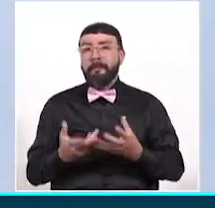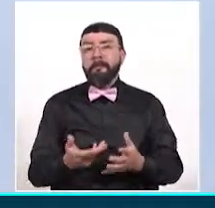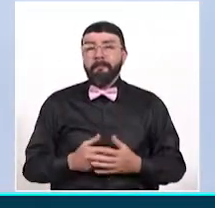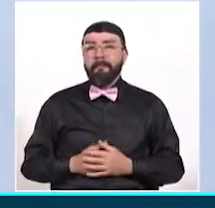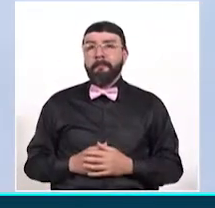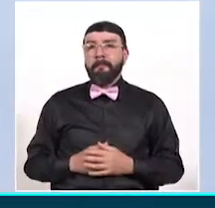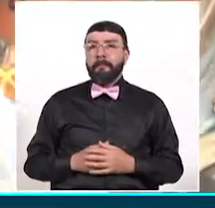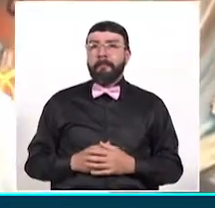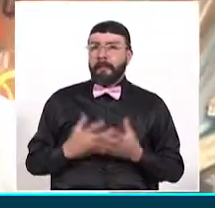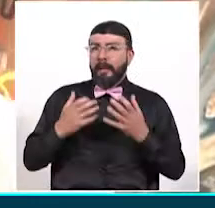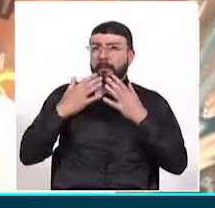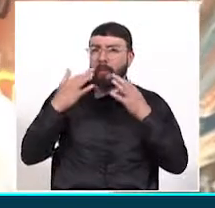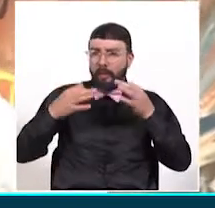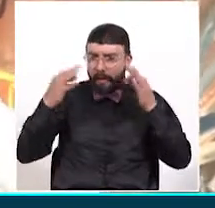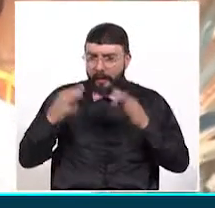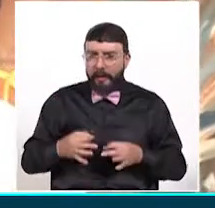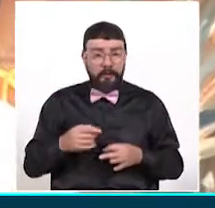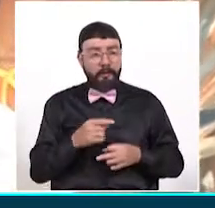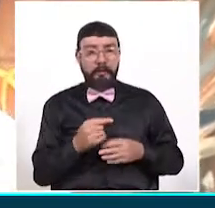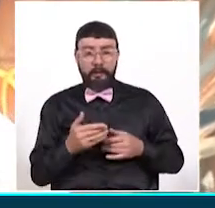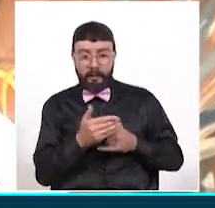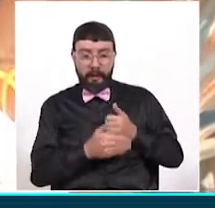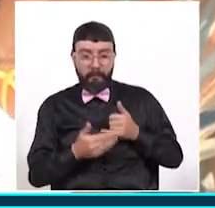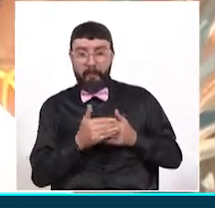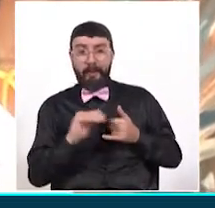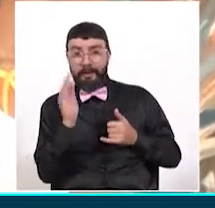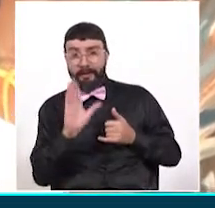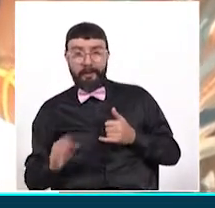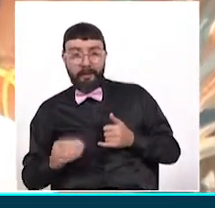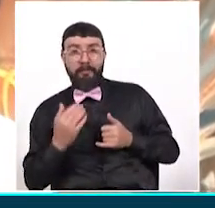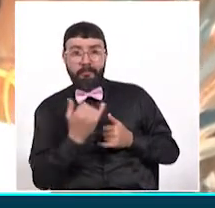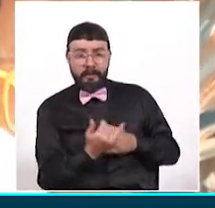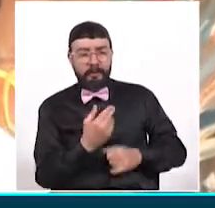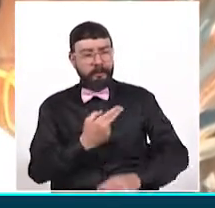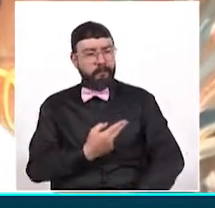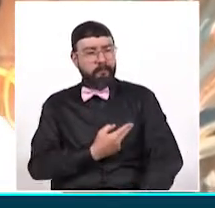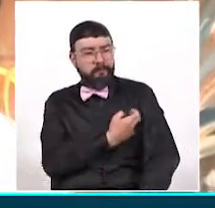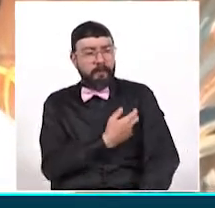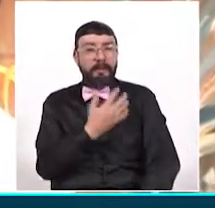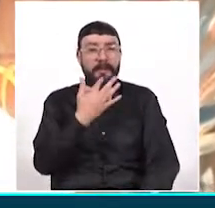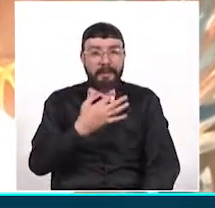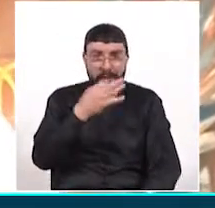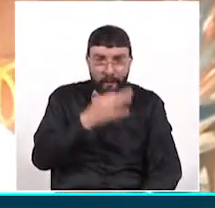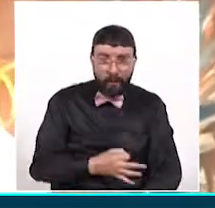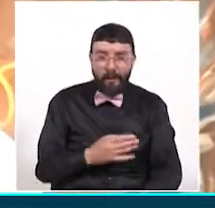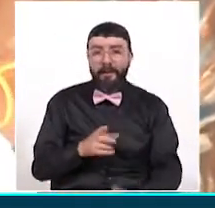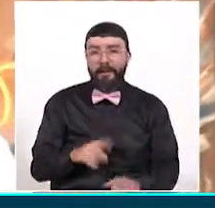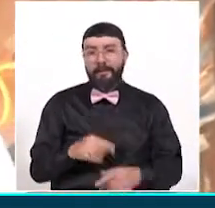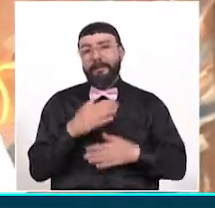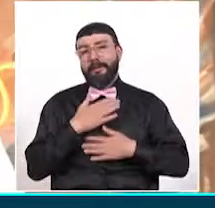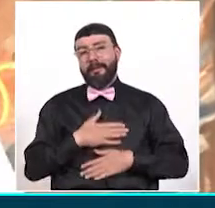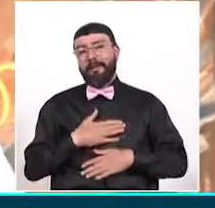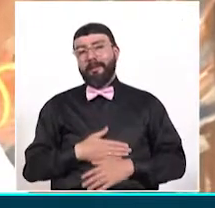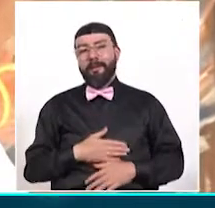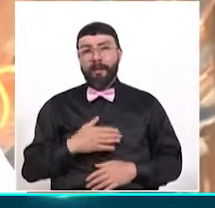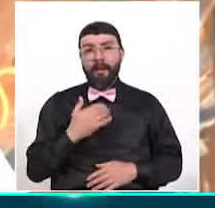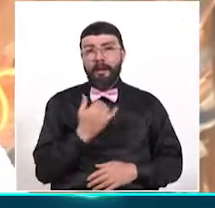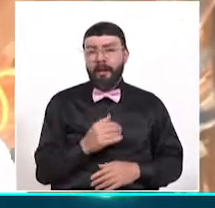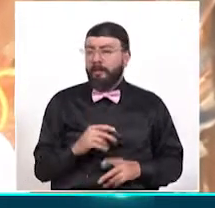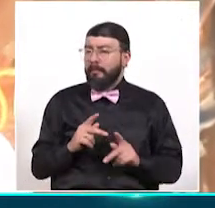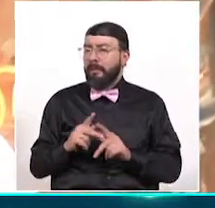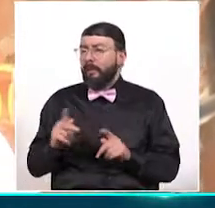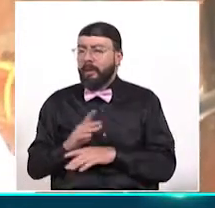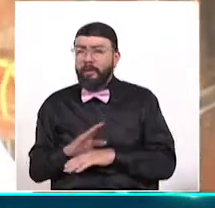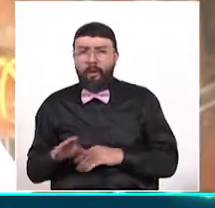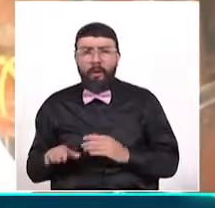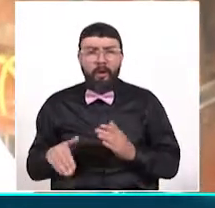garantizar que en el Departamento del Quindío se haga la vacunación de manera segura y tranquila, que podamos garantizar la vacunación a todas las personas que